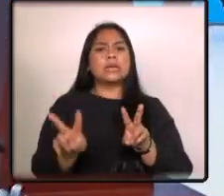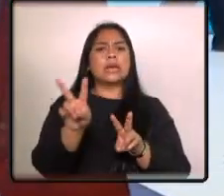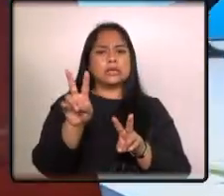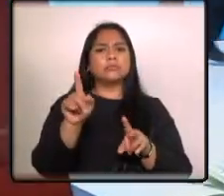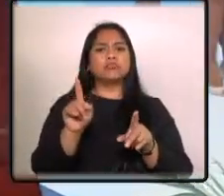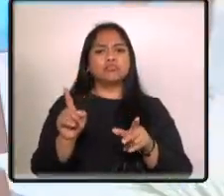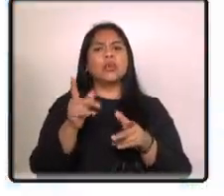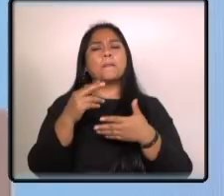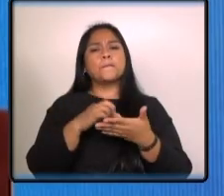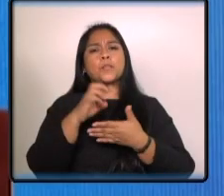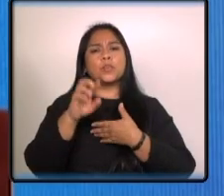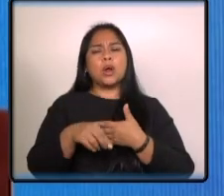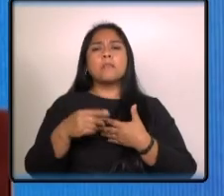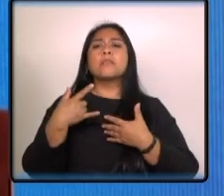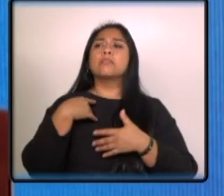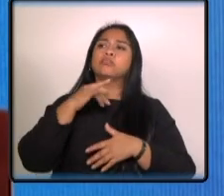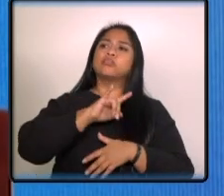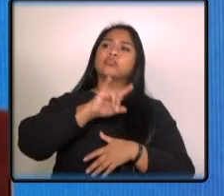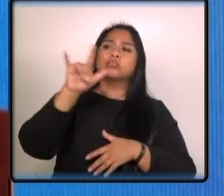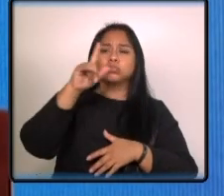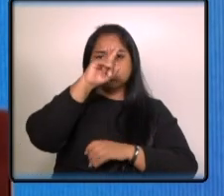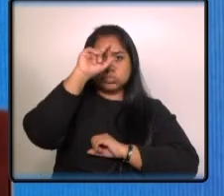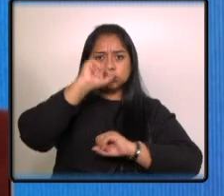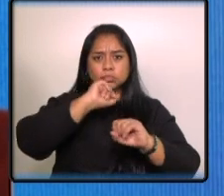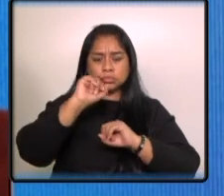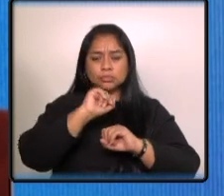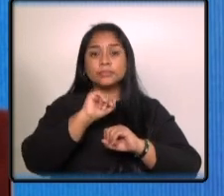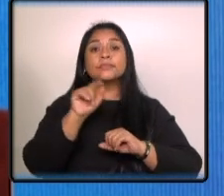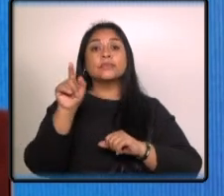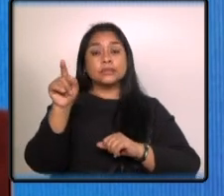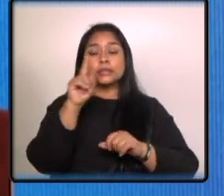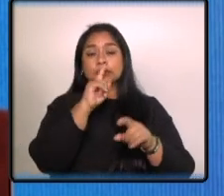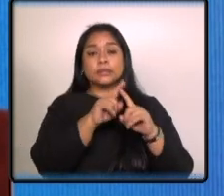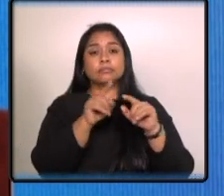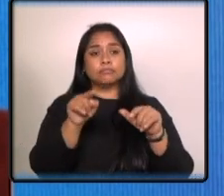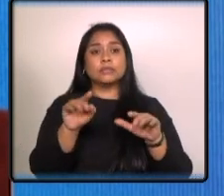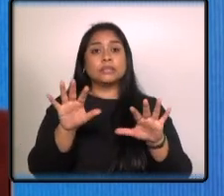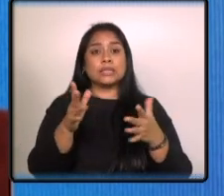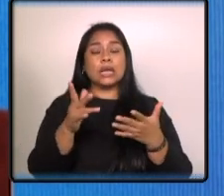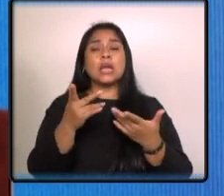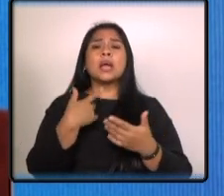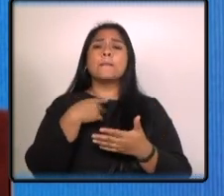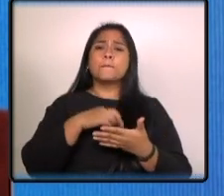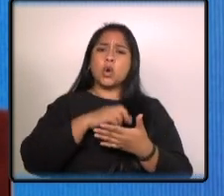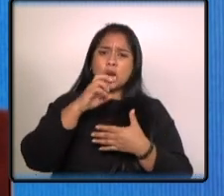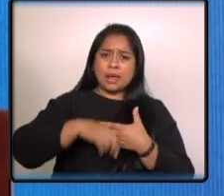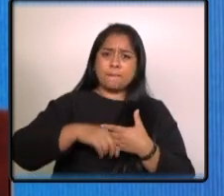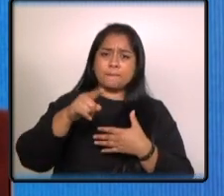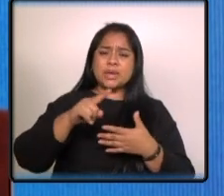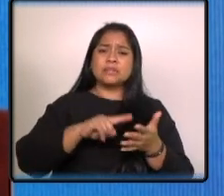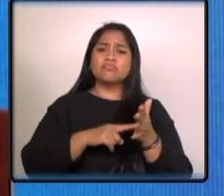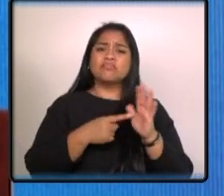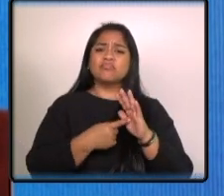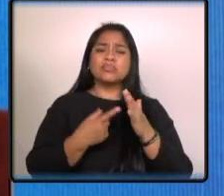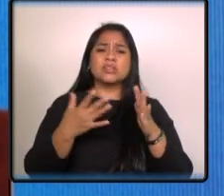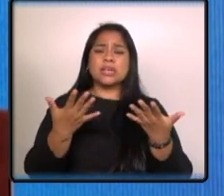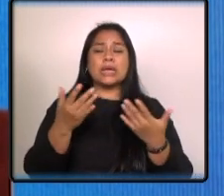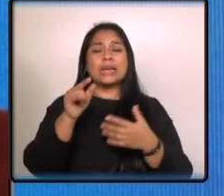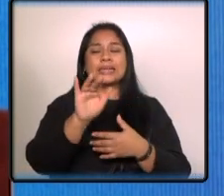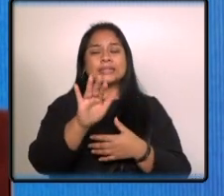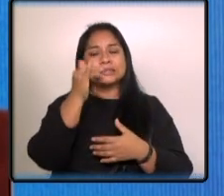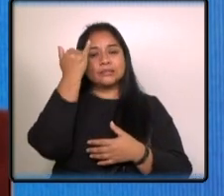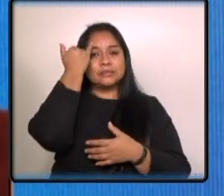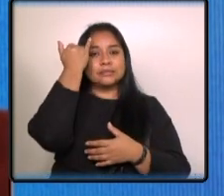de movilidad laboral el programa de movilidad laboral se basa precisamente en esta idea